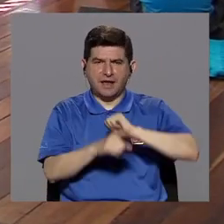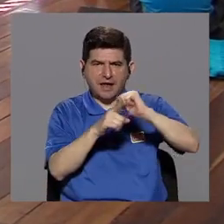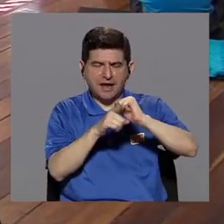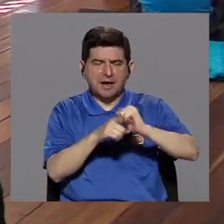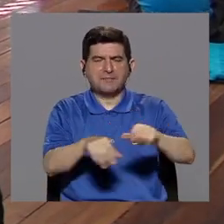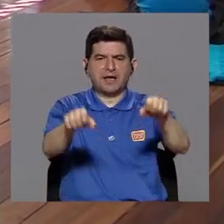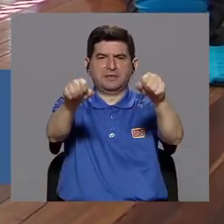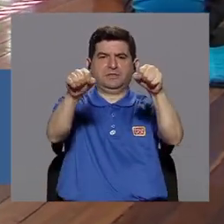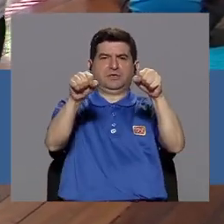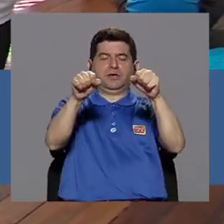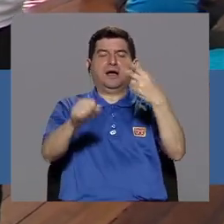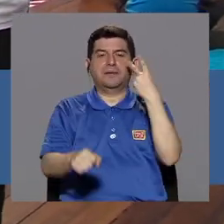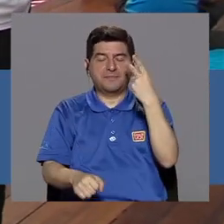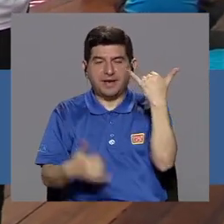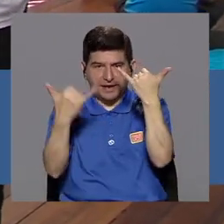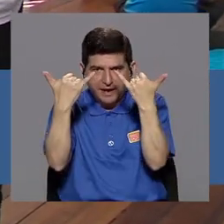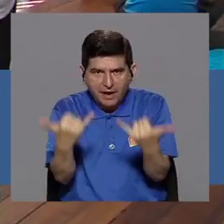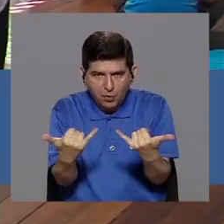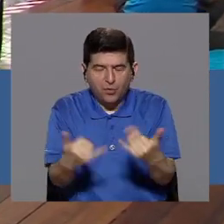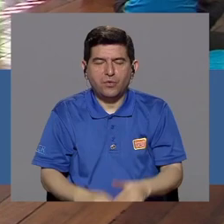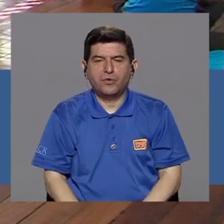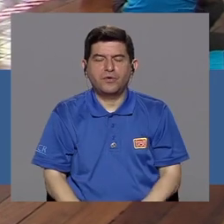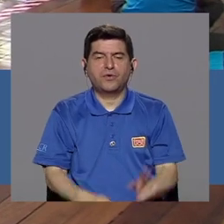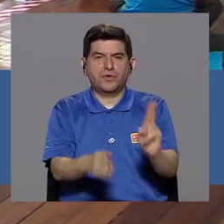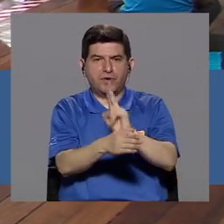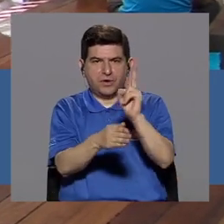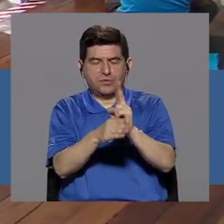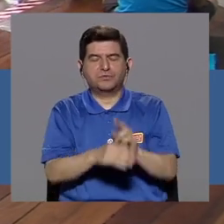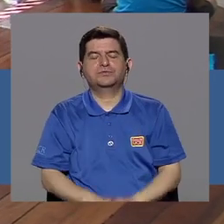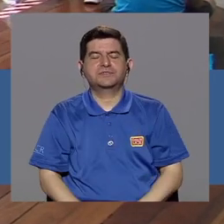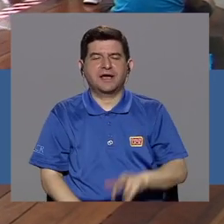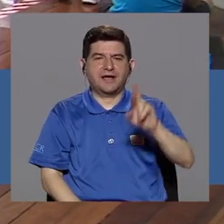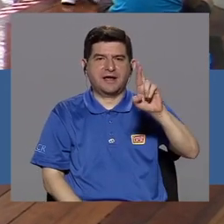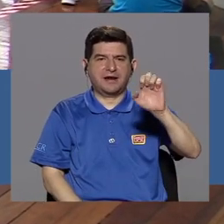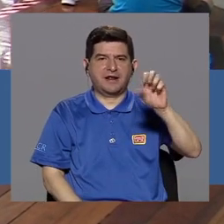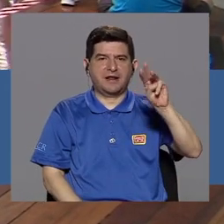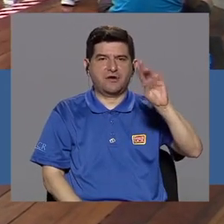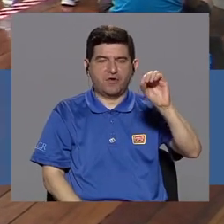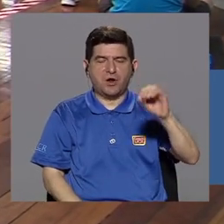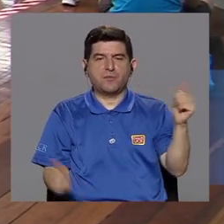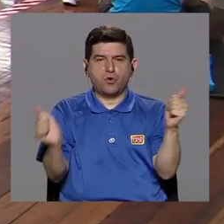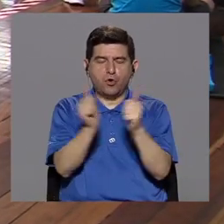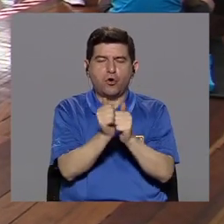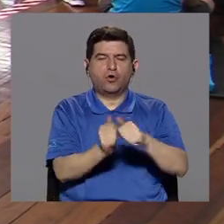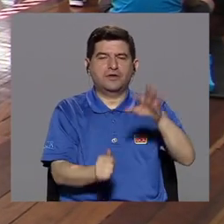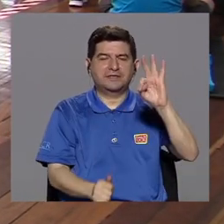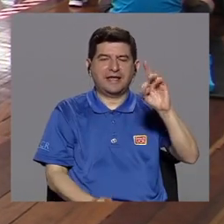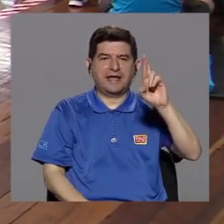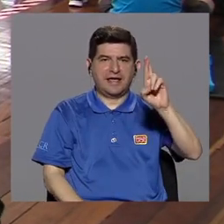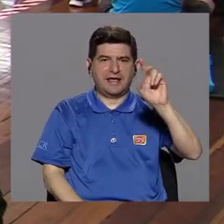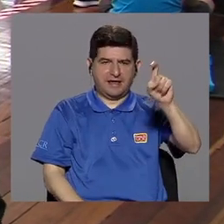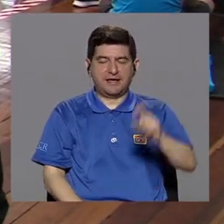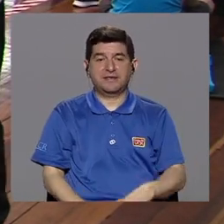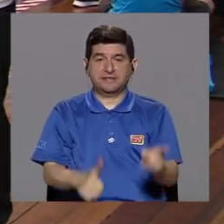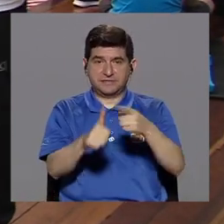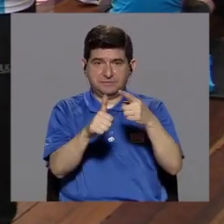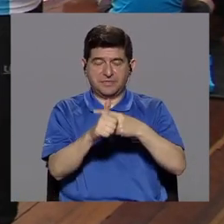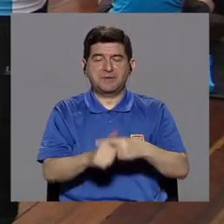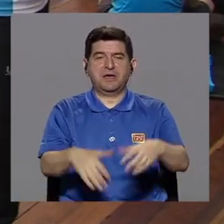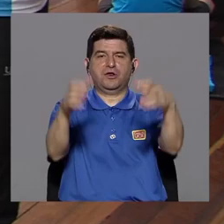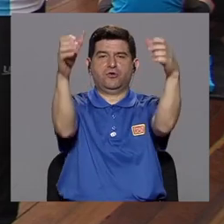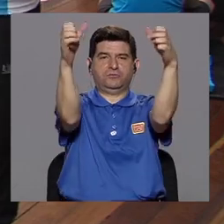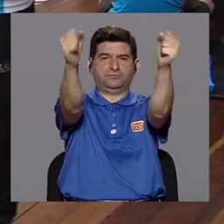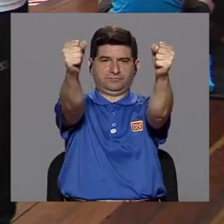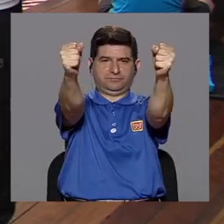En el entrenamiento en suspensión, hoy vamos a ver cómo se realiza un remo con el TRX. Lo primero que vamos a hacer es sujetarnos de